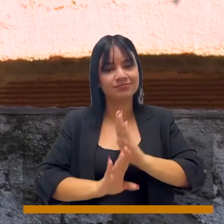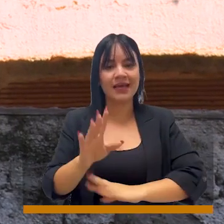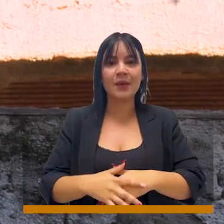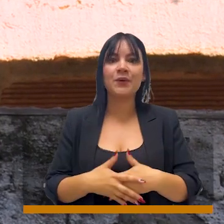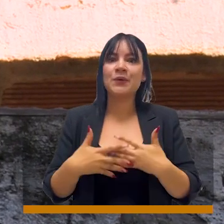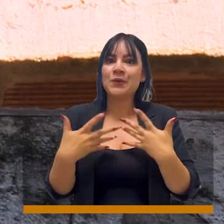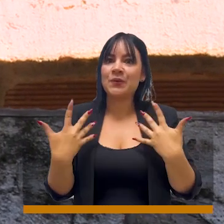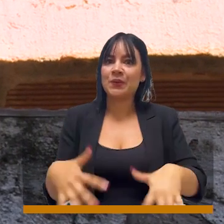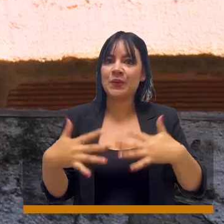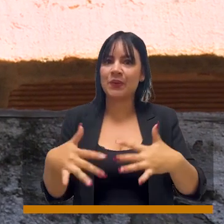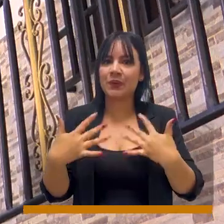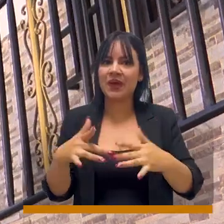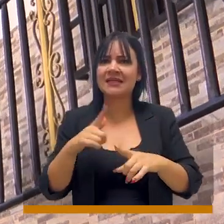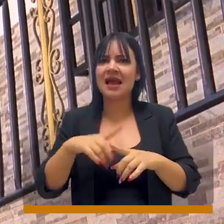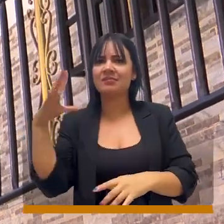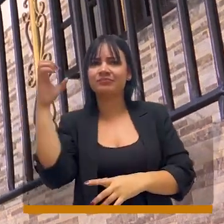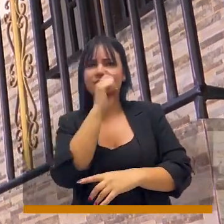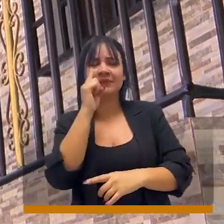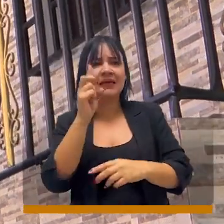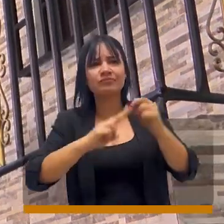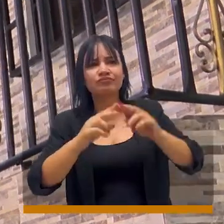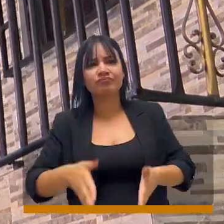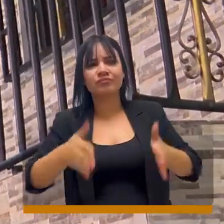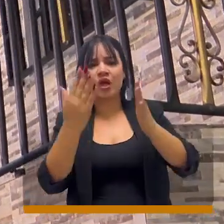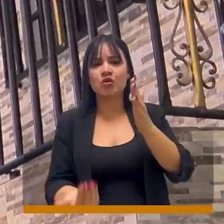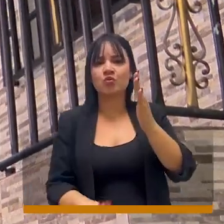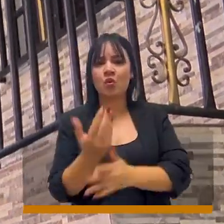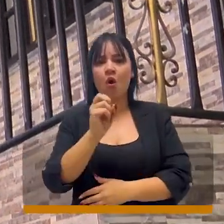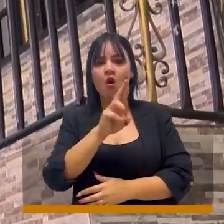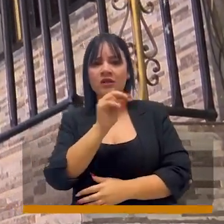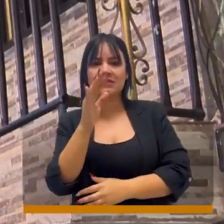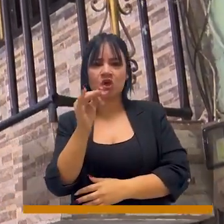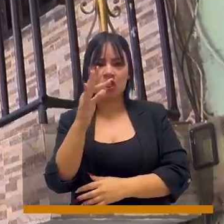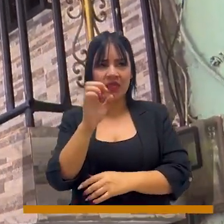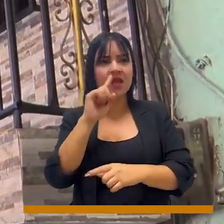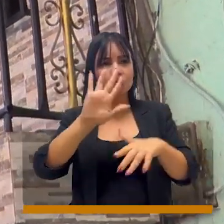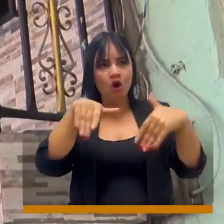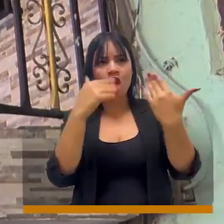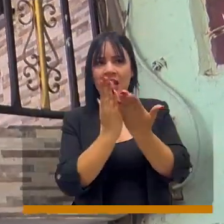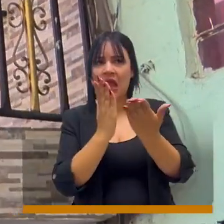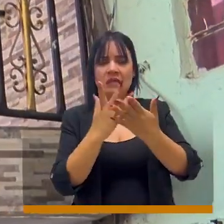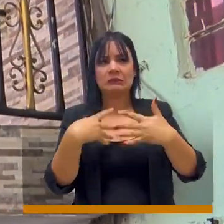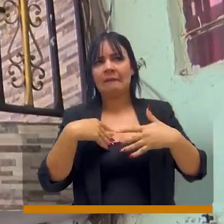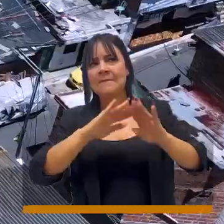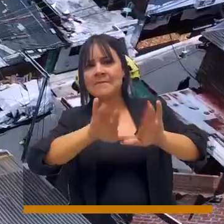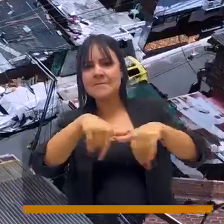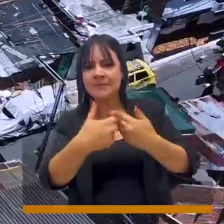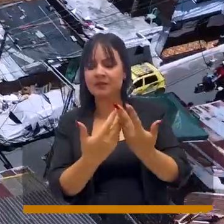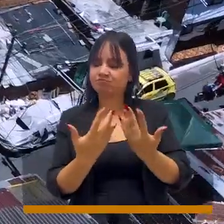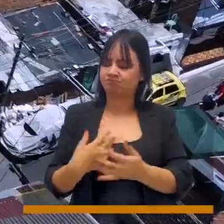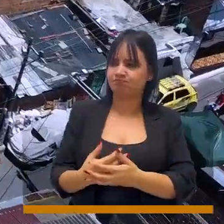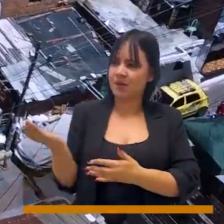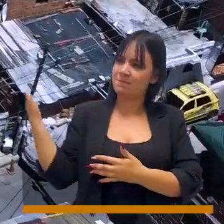De esta manera identificamos la sede en Nuevo Horizonte, un colegio que estaba totalmente abandonado y empezamos a